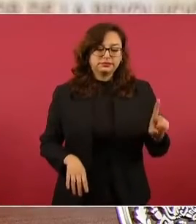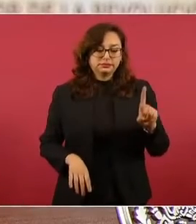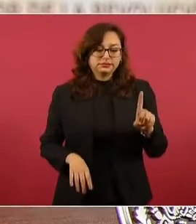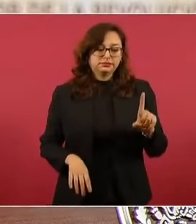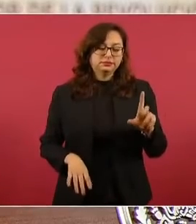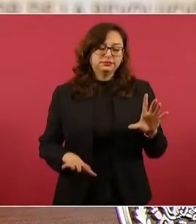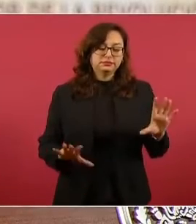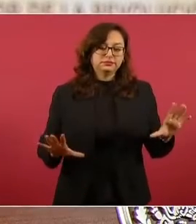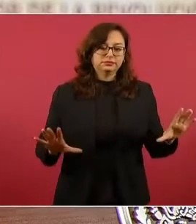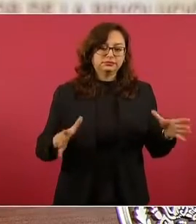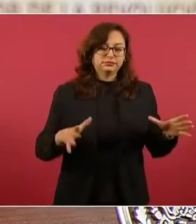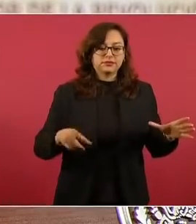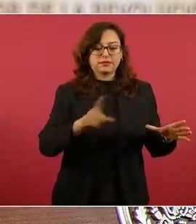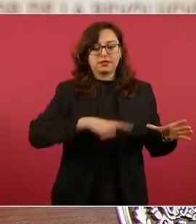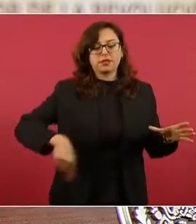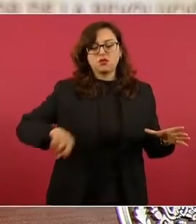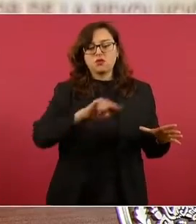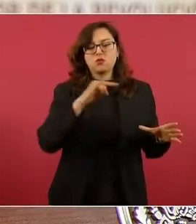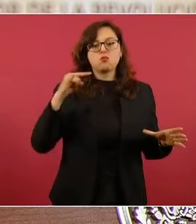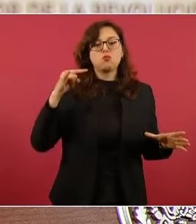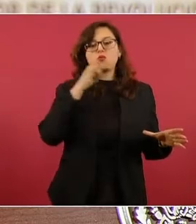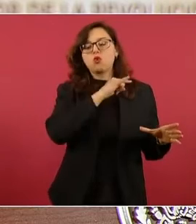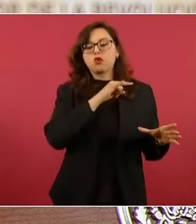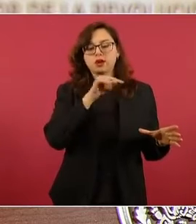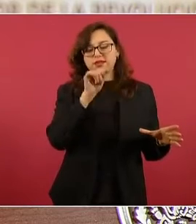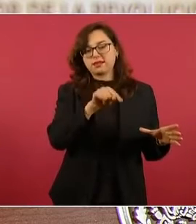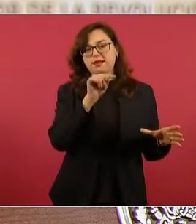su verdadera doctrina es la hipocresía.